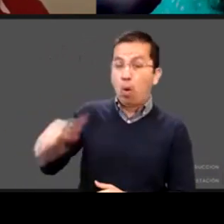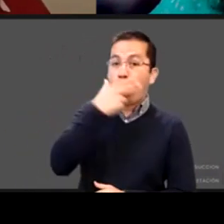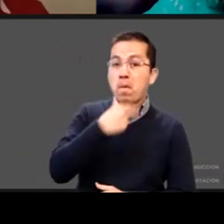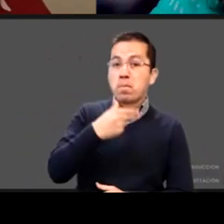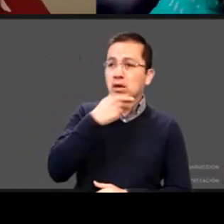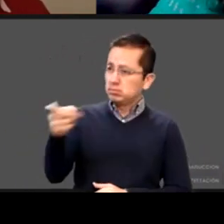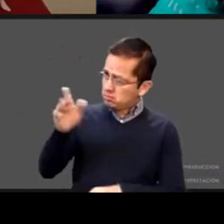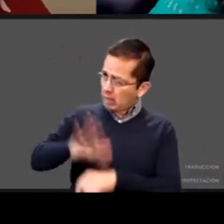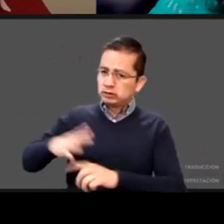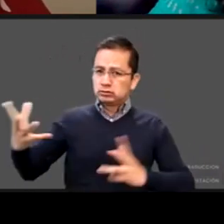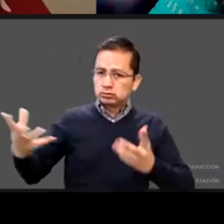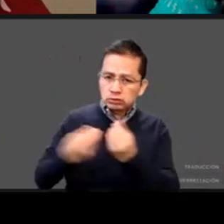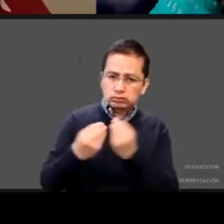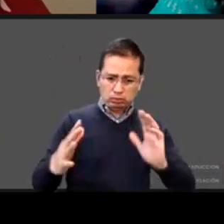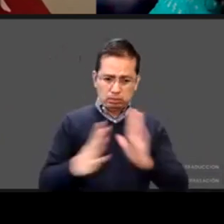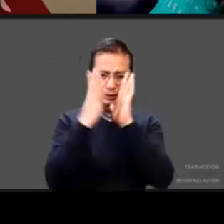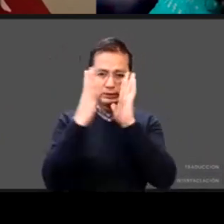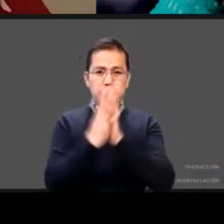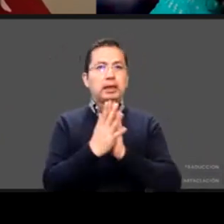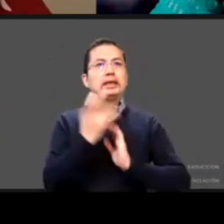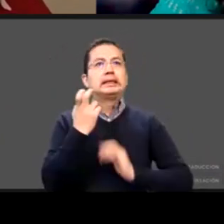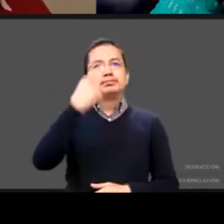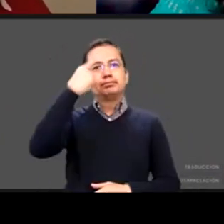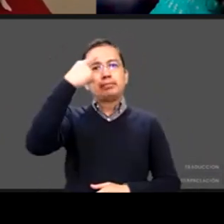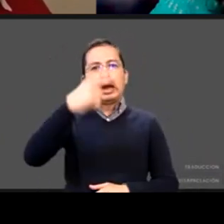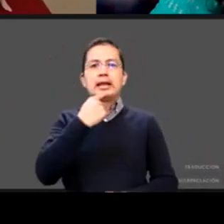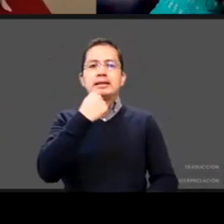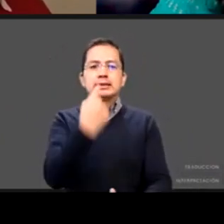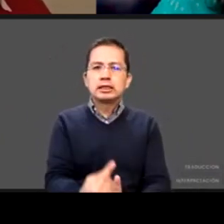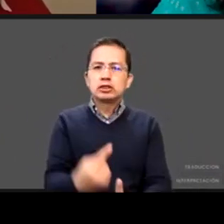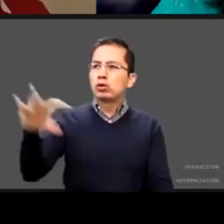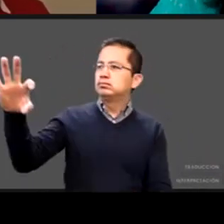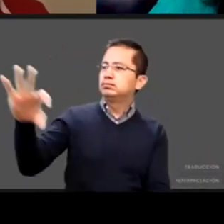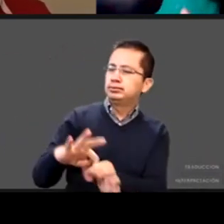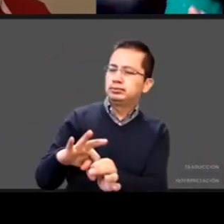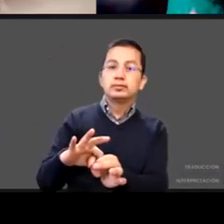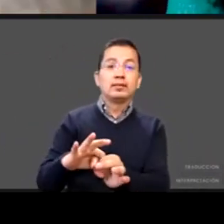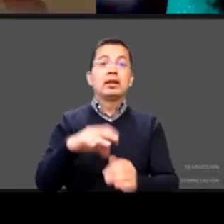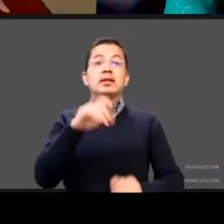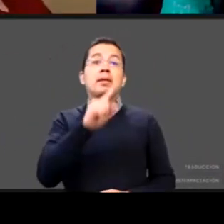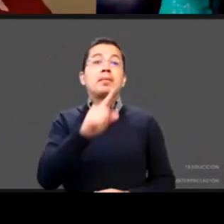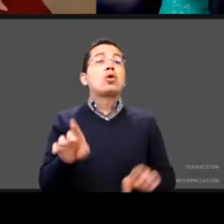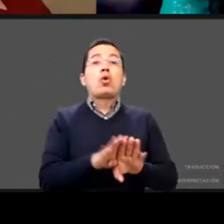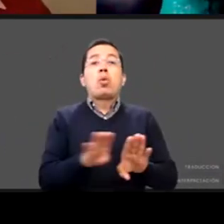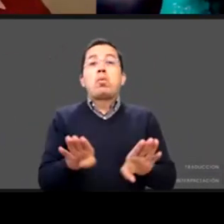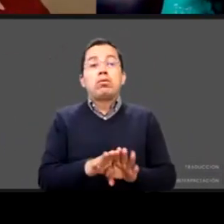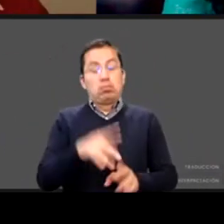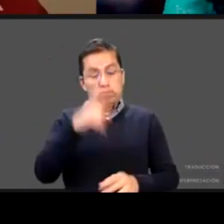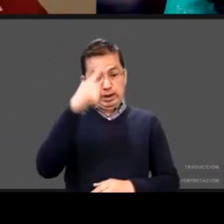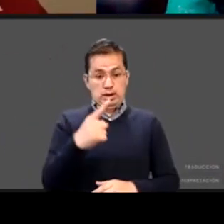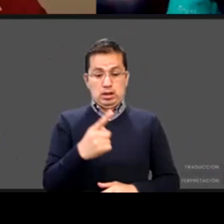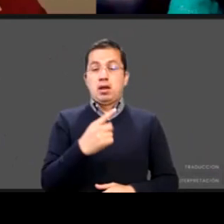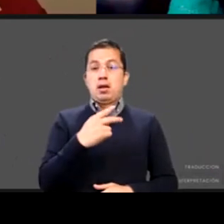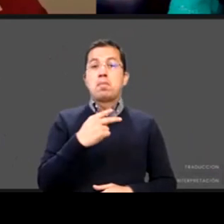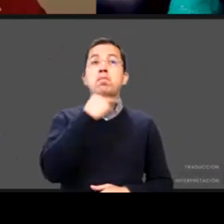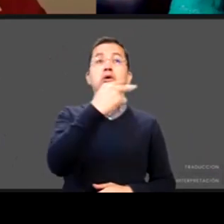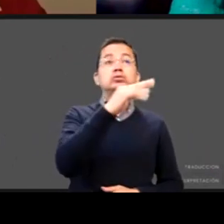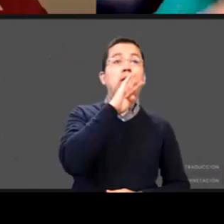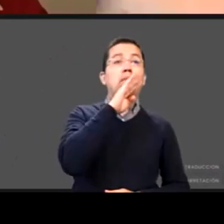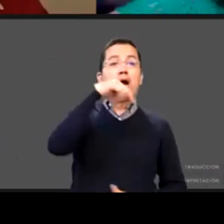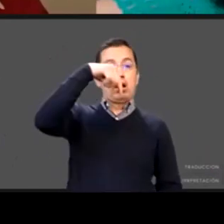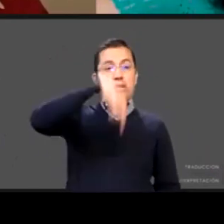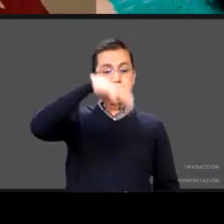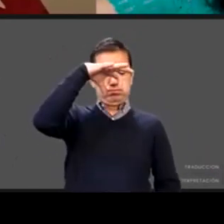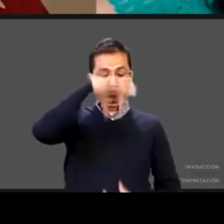fortalecimiento del vínculo con el niño desde el embarazo es que toda la única voz que podía escuchar el niño es la de la mamá si